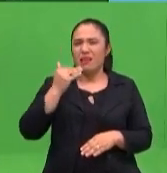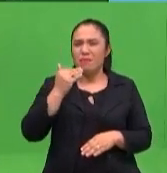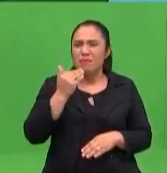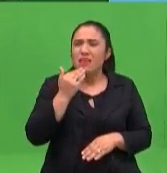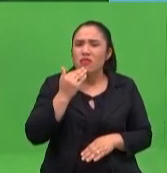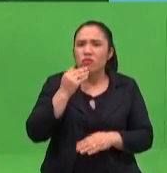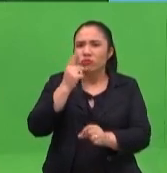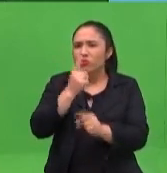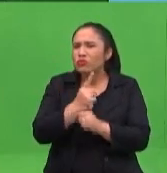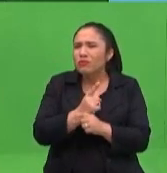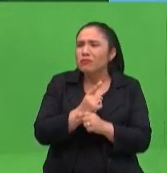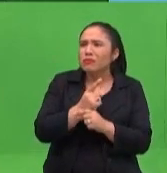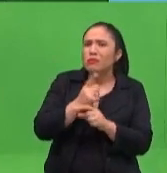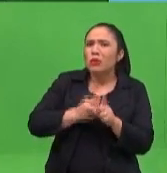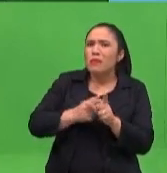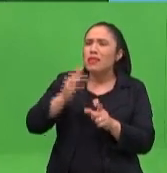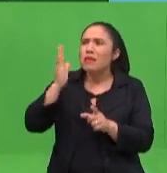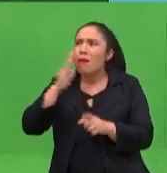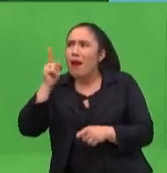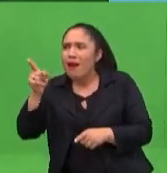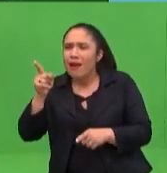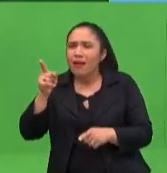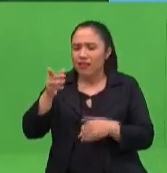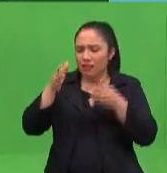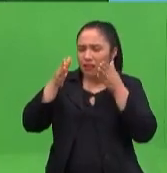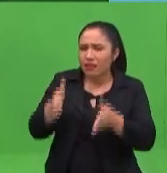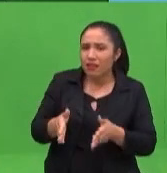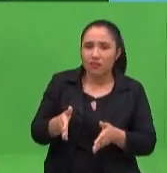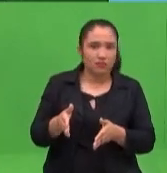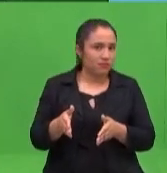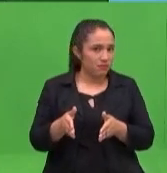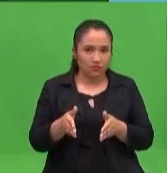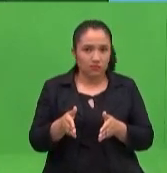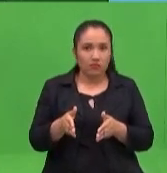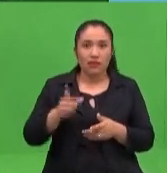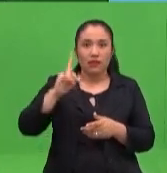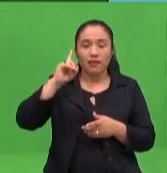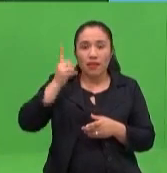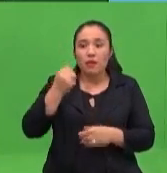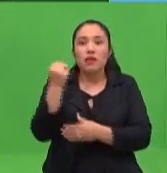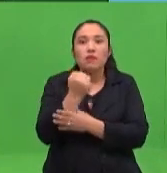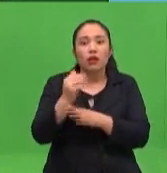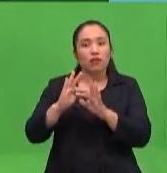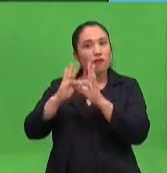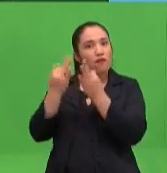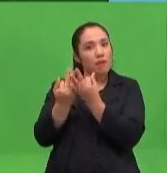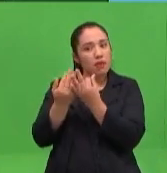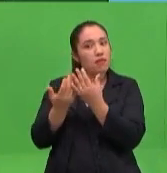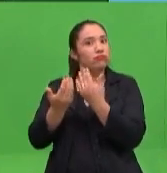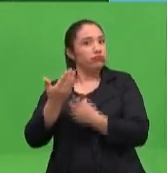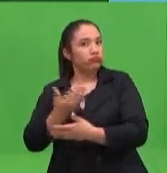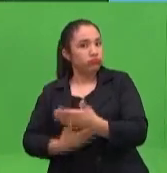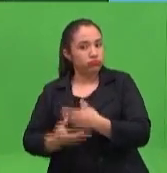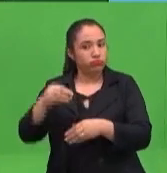una práctica común, ¿verdad? Que muchas veces los dos padres salen a trabajar, pero la responsabilidad de lo